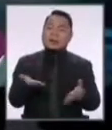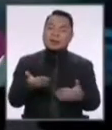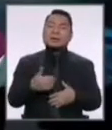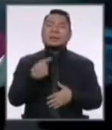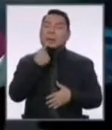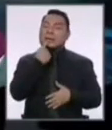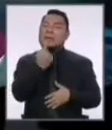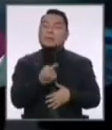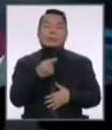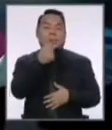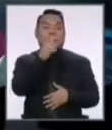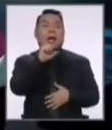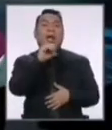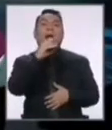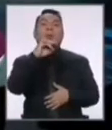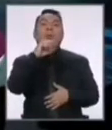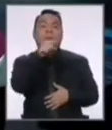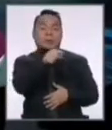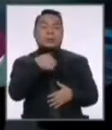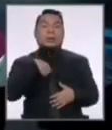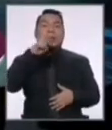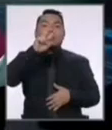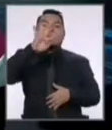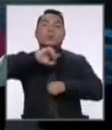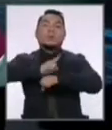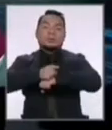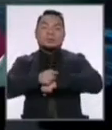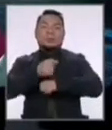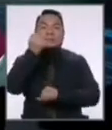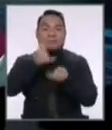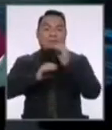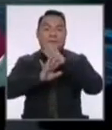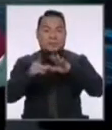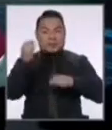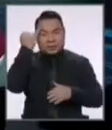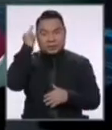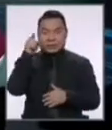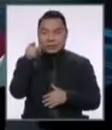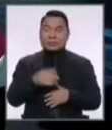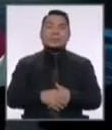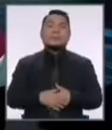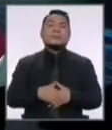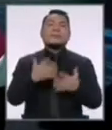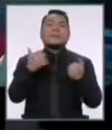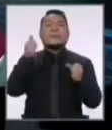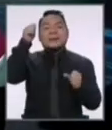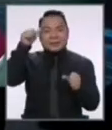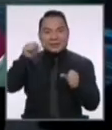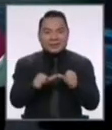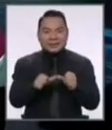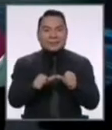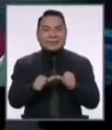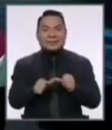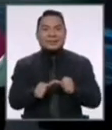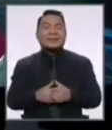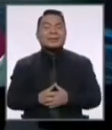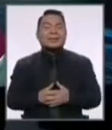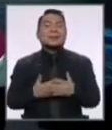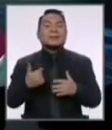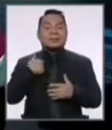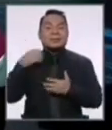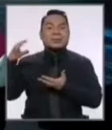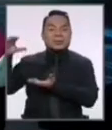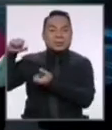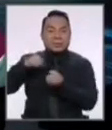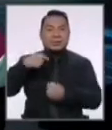señalarlo. El señor Acuña tiene 24 segundos para cerrar esta idea. Quiero recordarles que voy